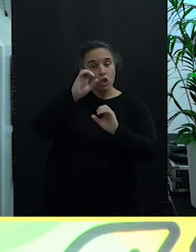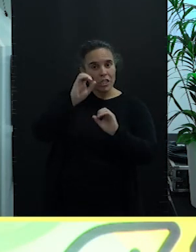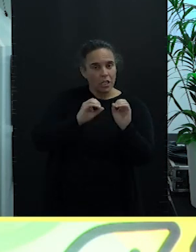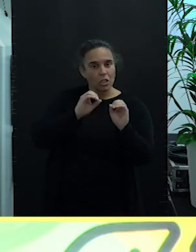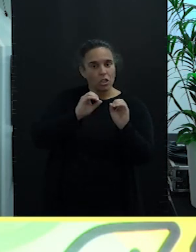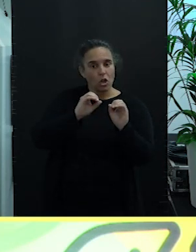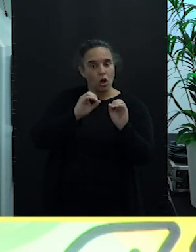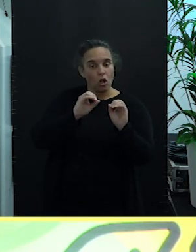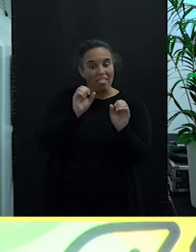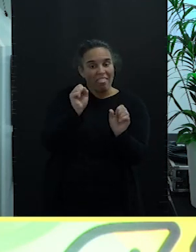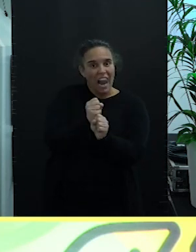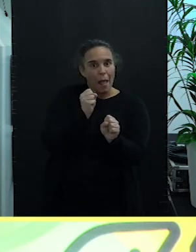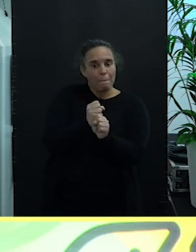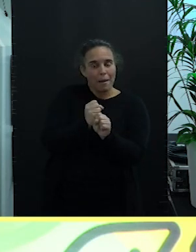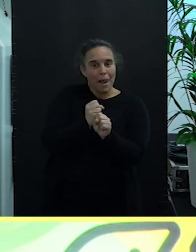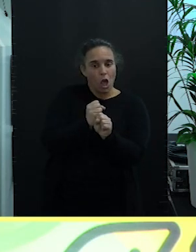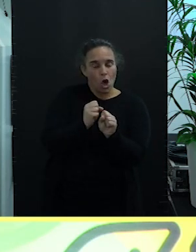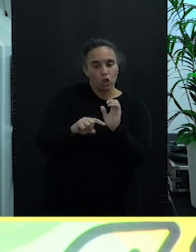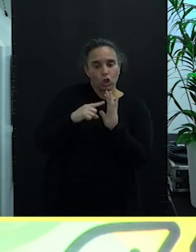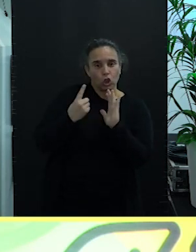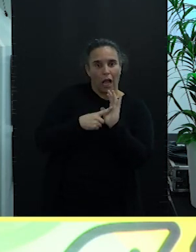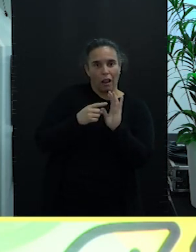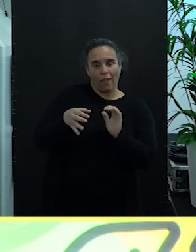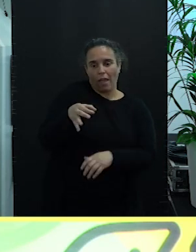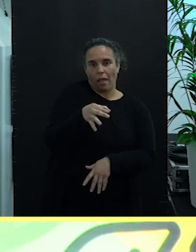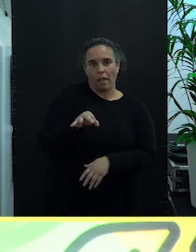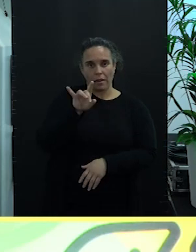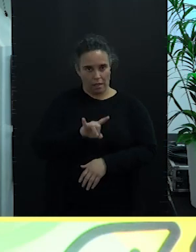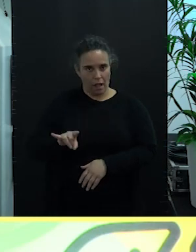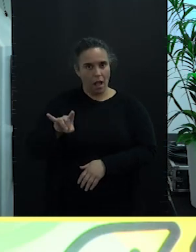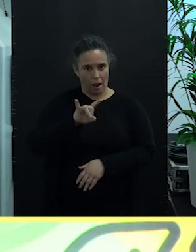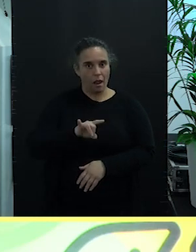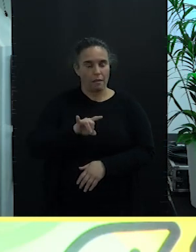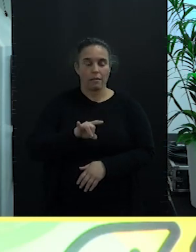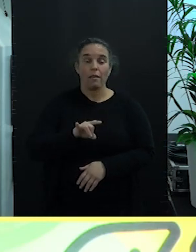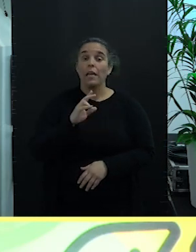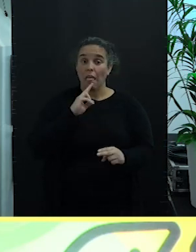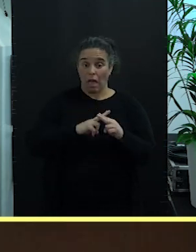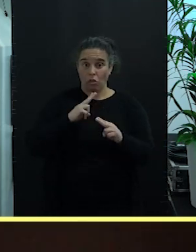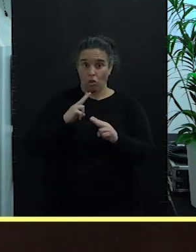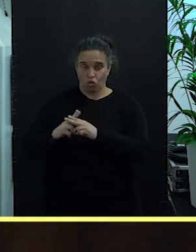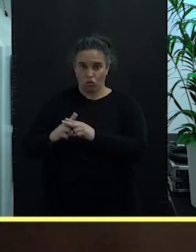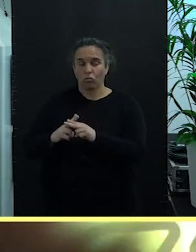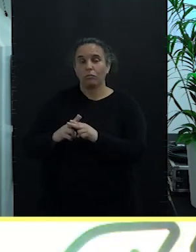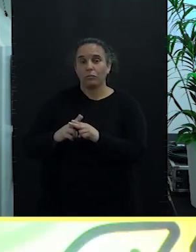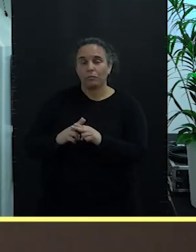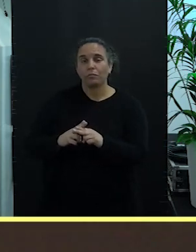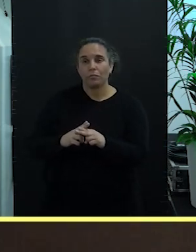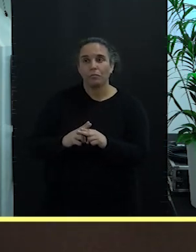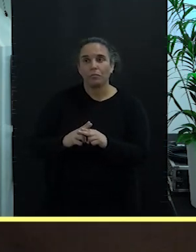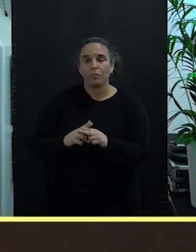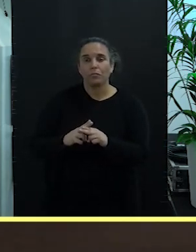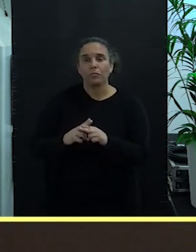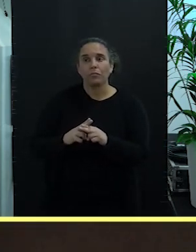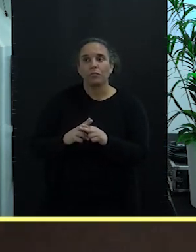del empleo total en el archipiélago canario. Estos son datos que no